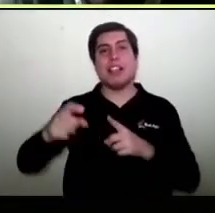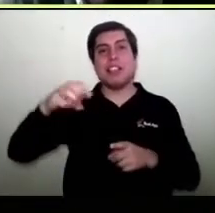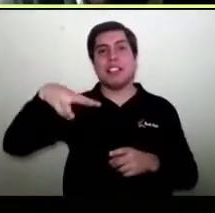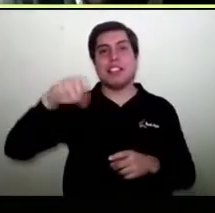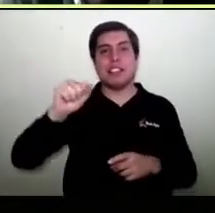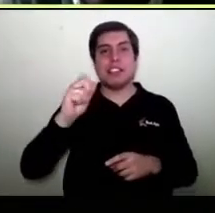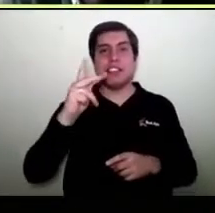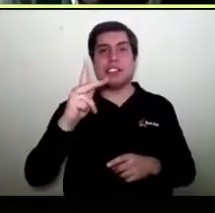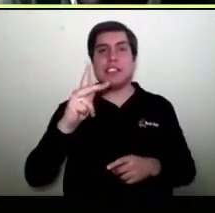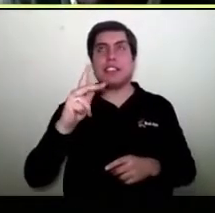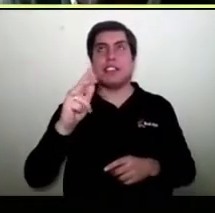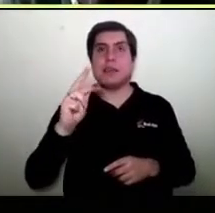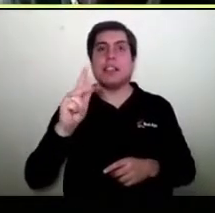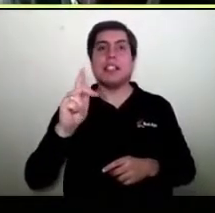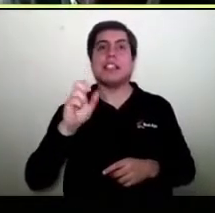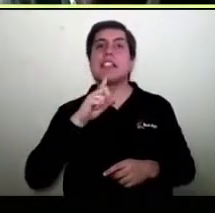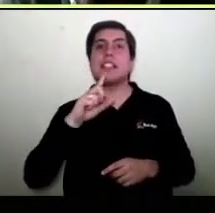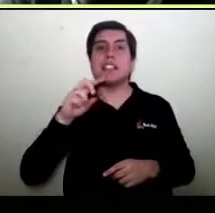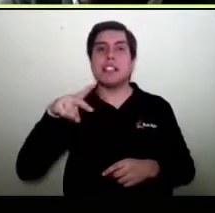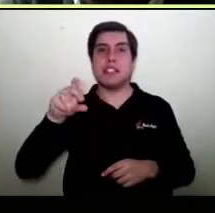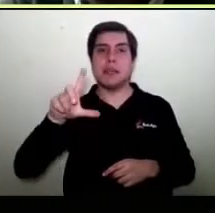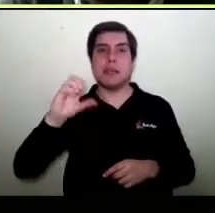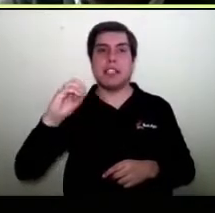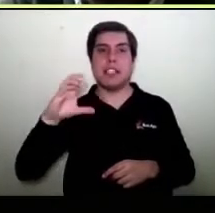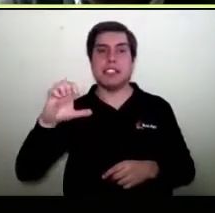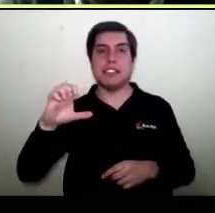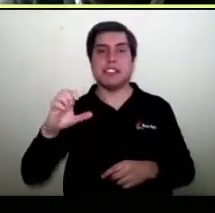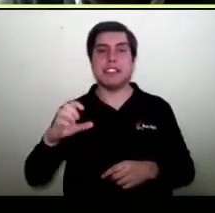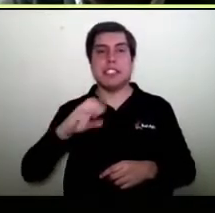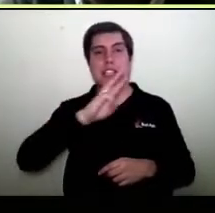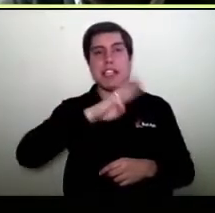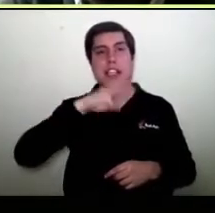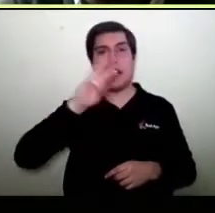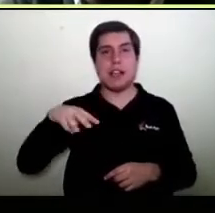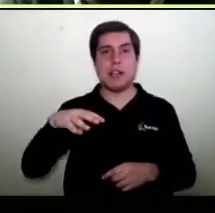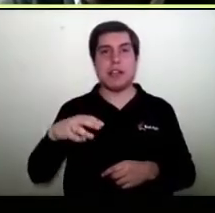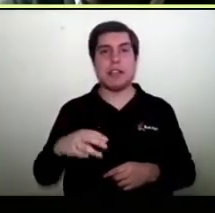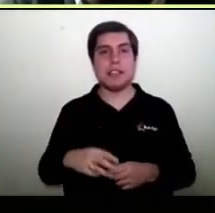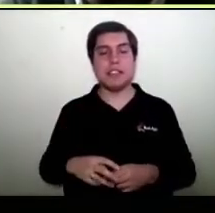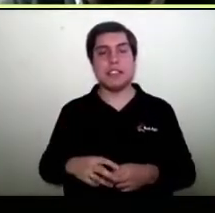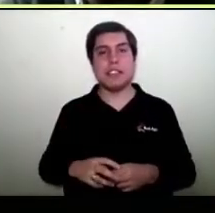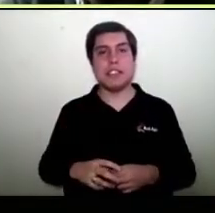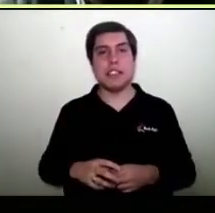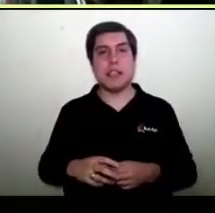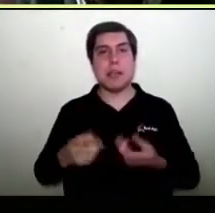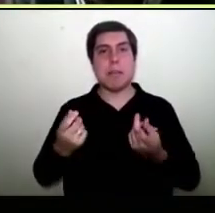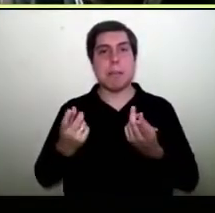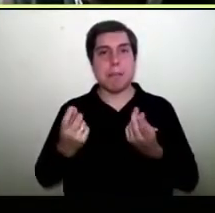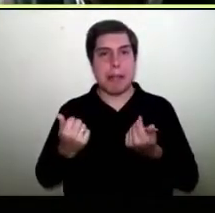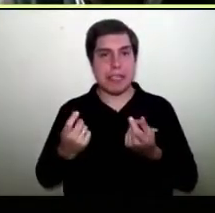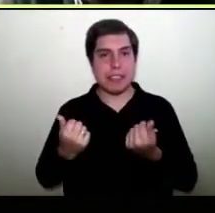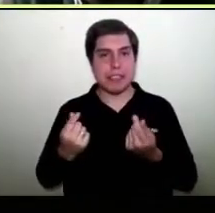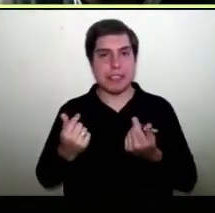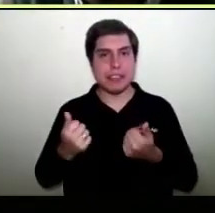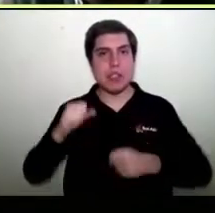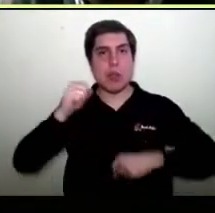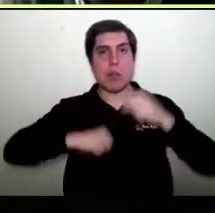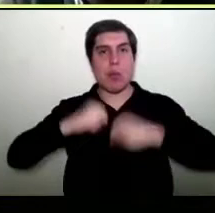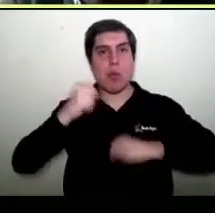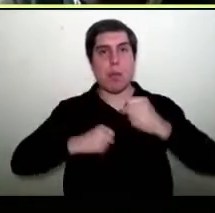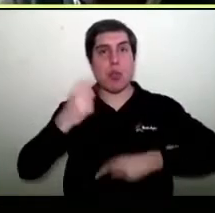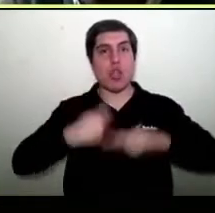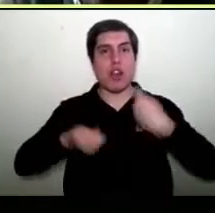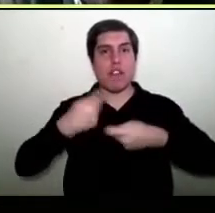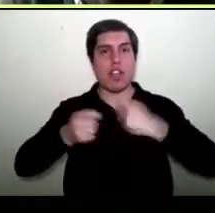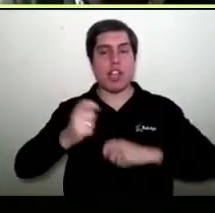mismo necesitamos un motor de venta. Es decir, hoy día un mall ustedes tómenlo con un mall virtual como un motor de venta. Yo necesito